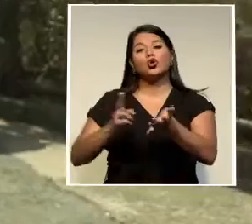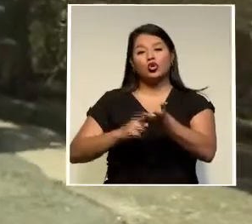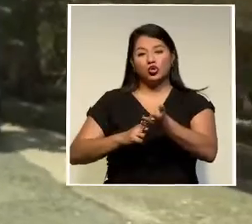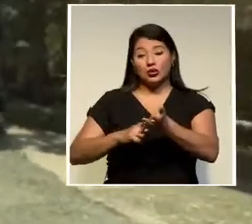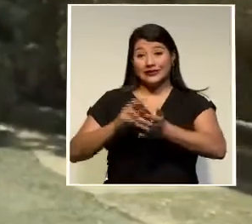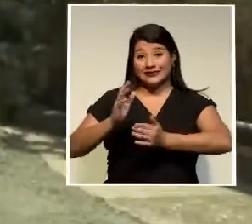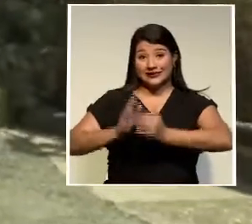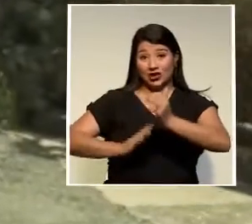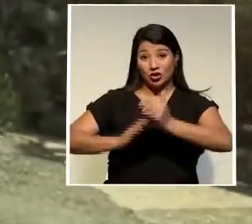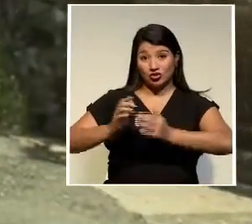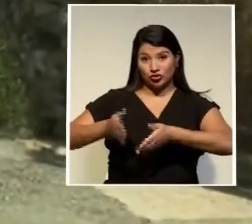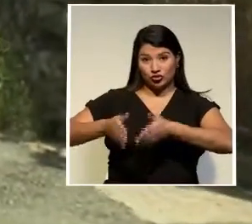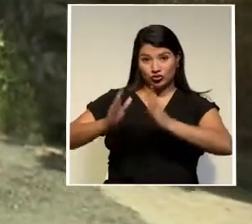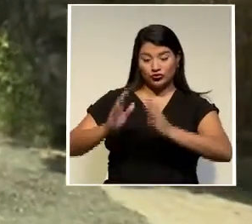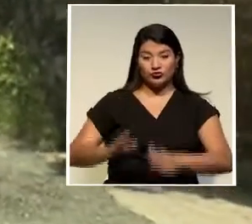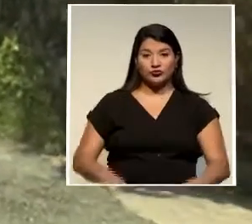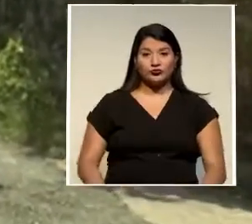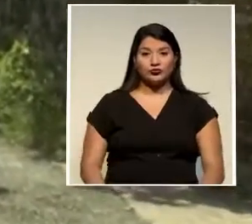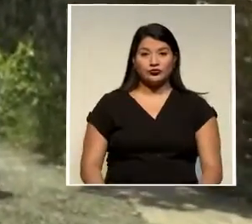construcción de la obra.